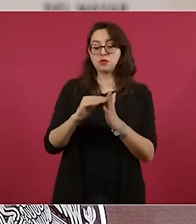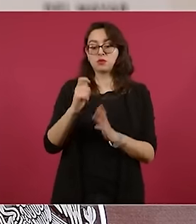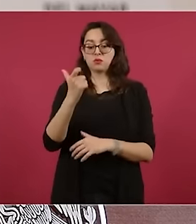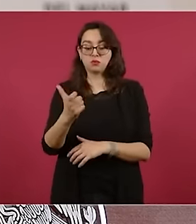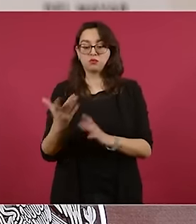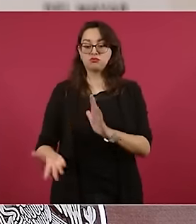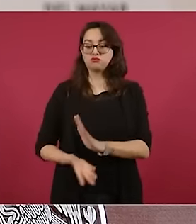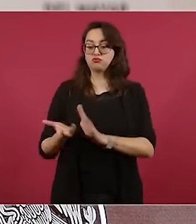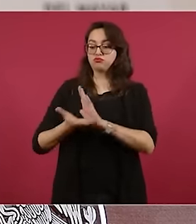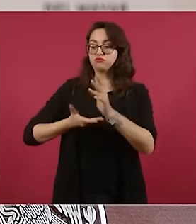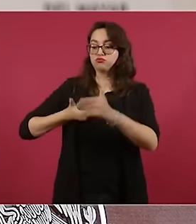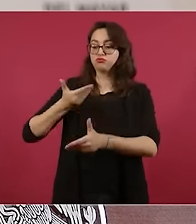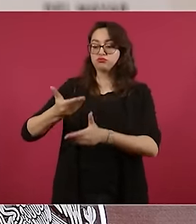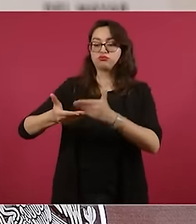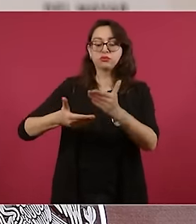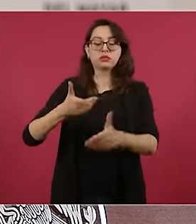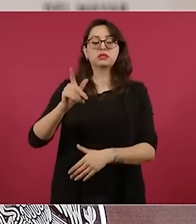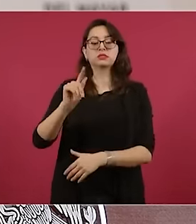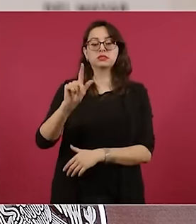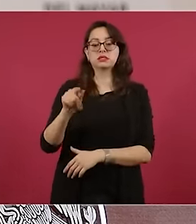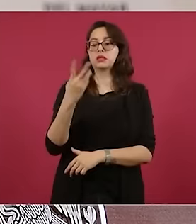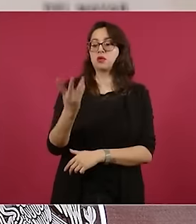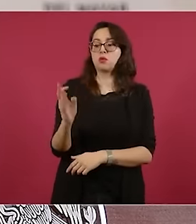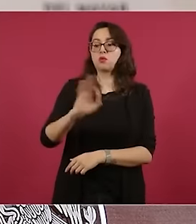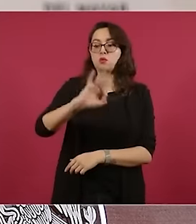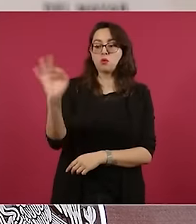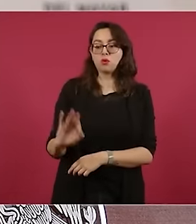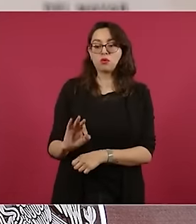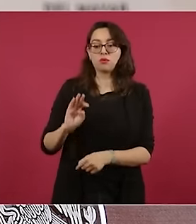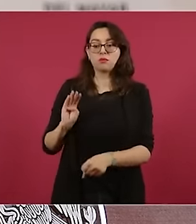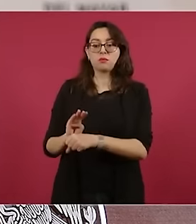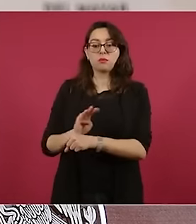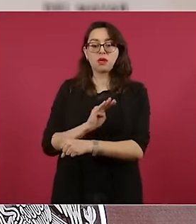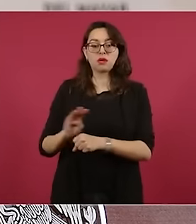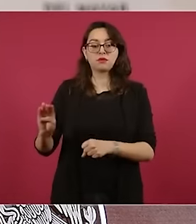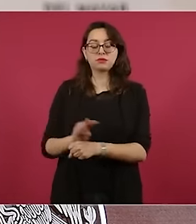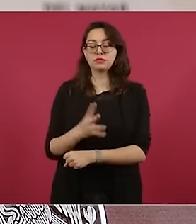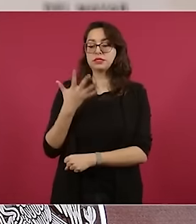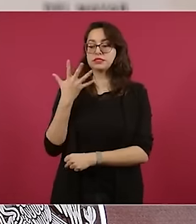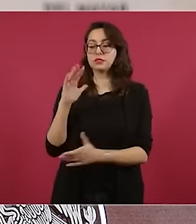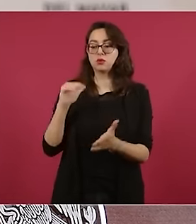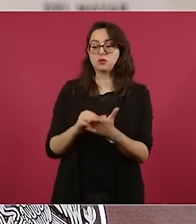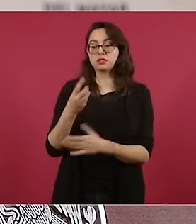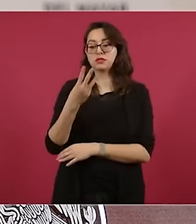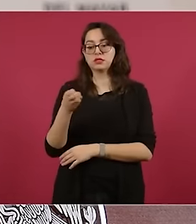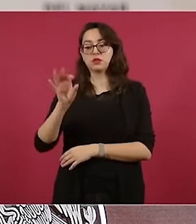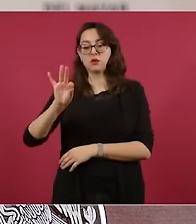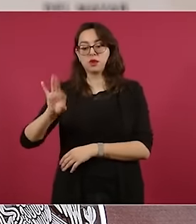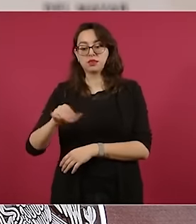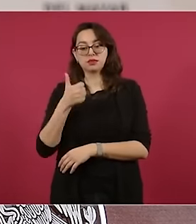físico de 74 por ciento y beneficiará a 5 mil 346